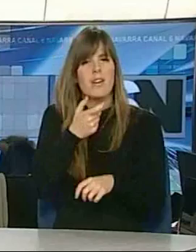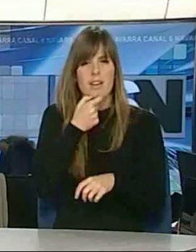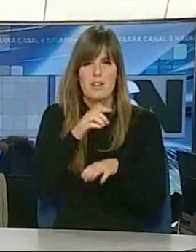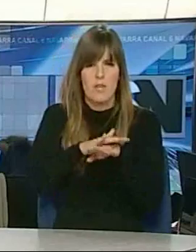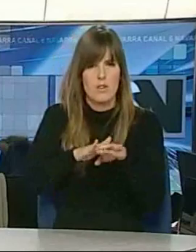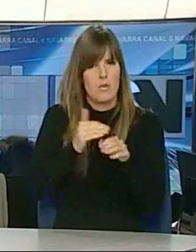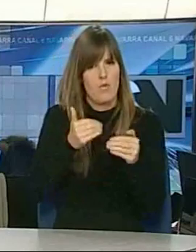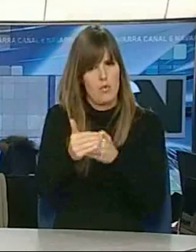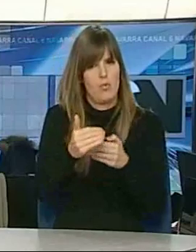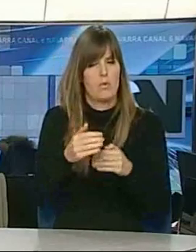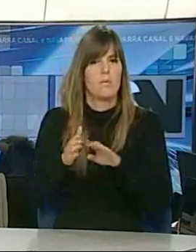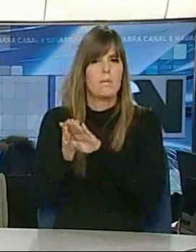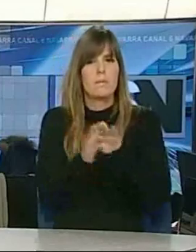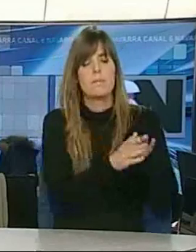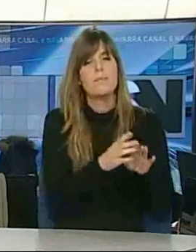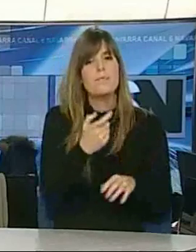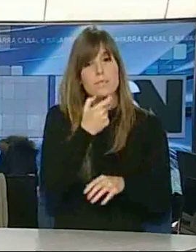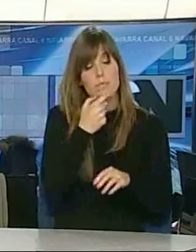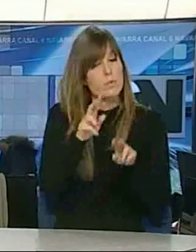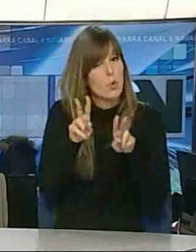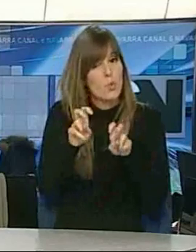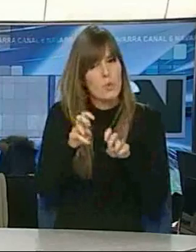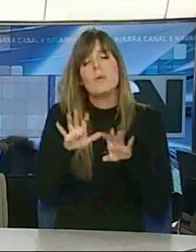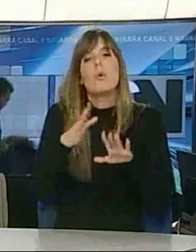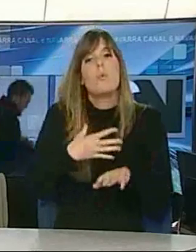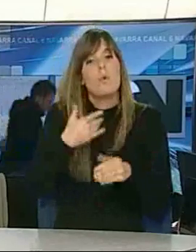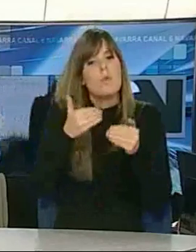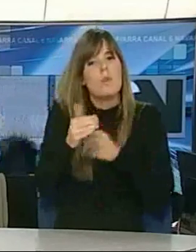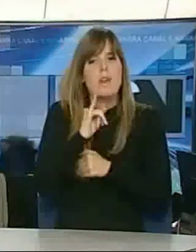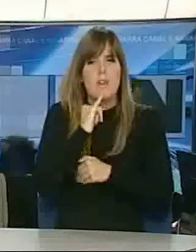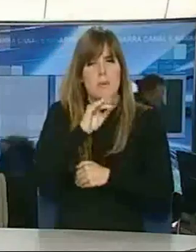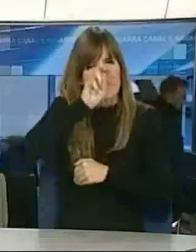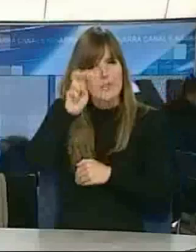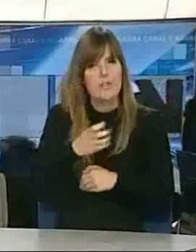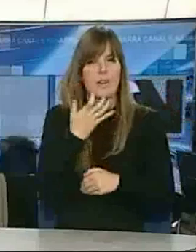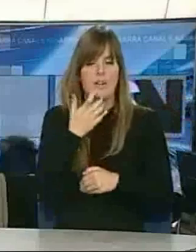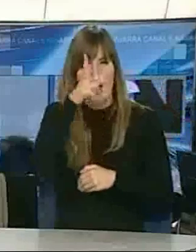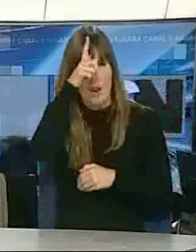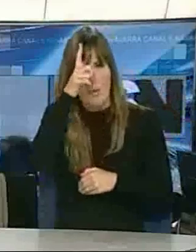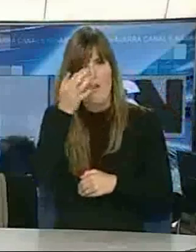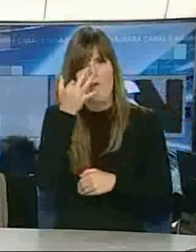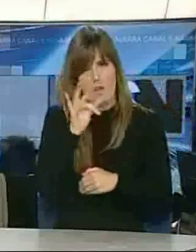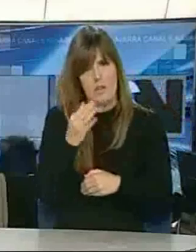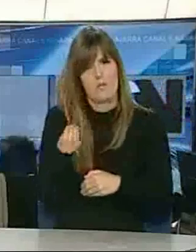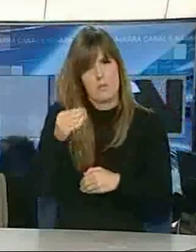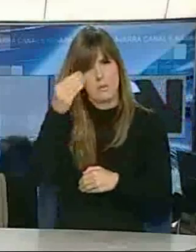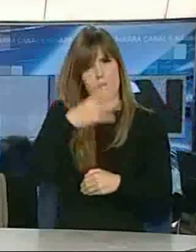alumnado. El inglés será la principal novedad, aunque no se descarta ampliar a más idiomas como el alemán o el francés. Será una campaña austera en la